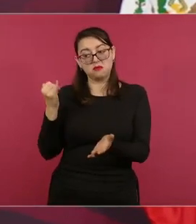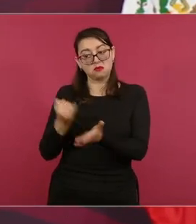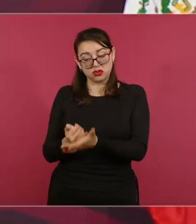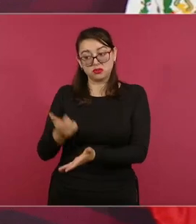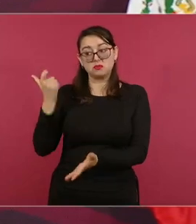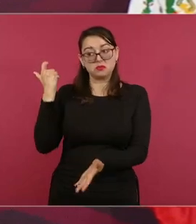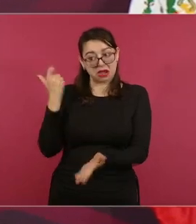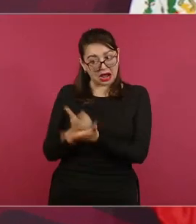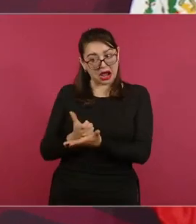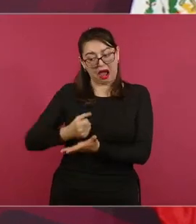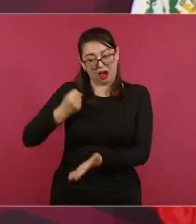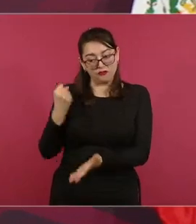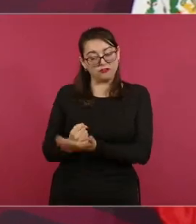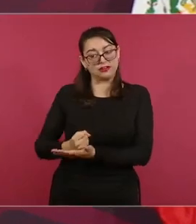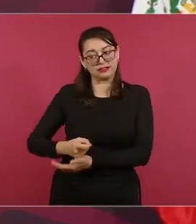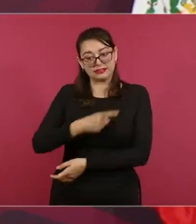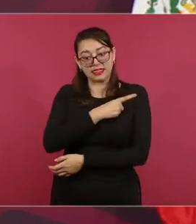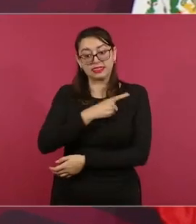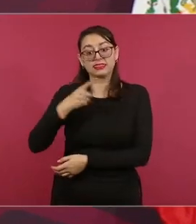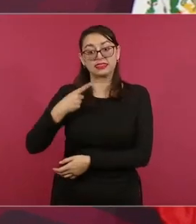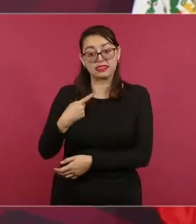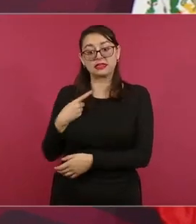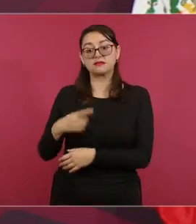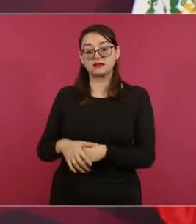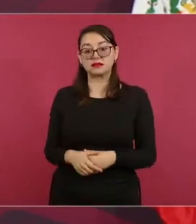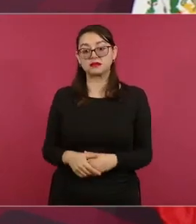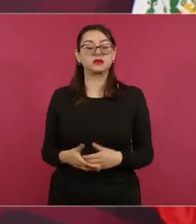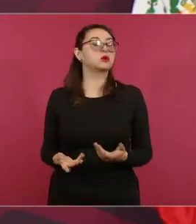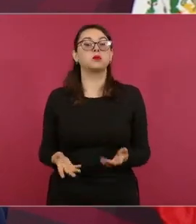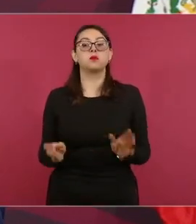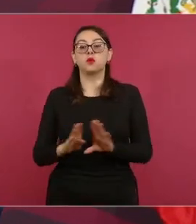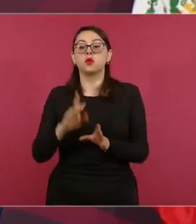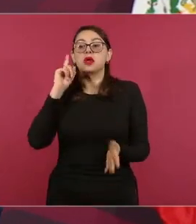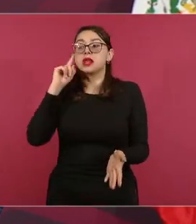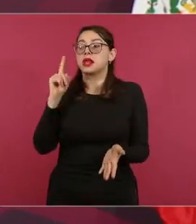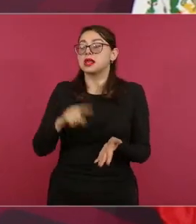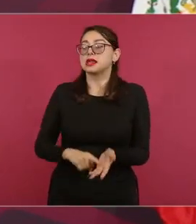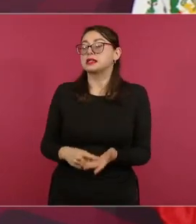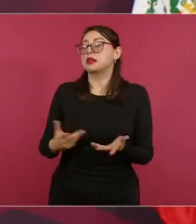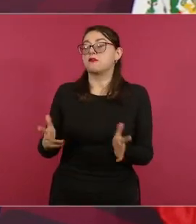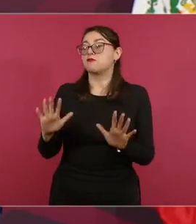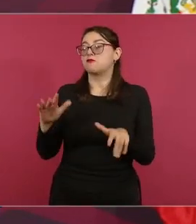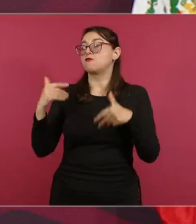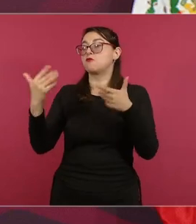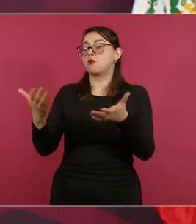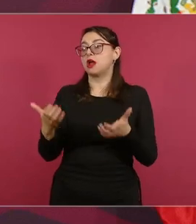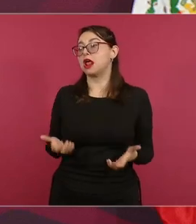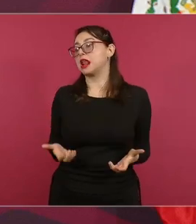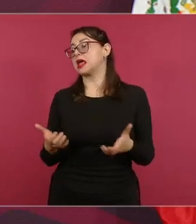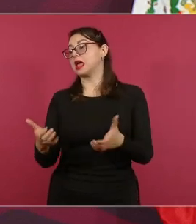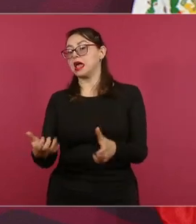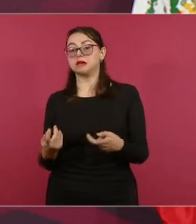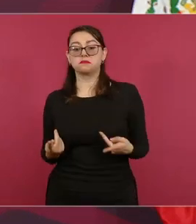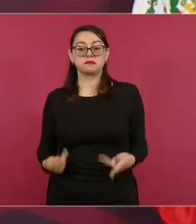Los que acomodan los carros, la calle,